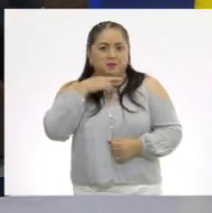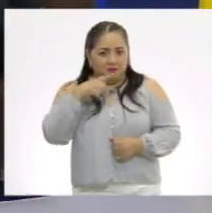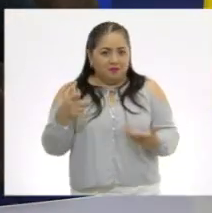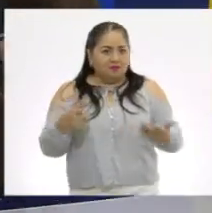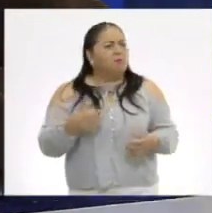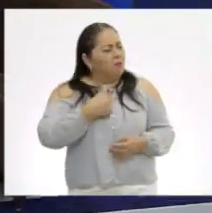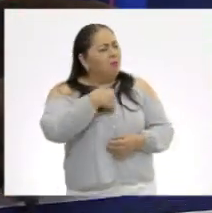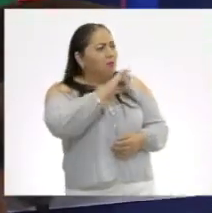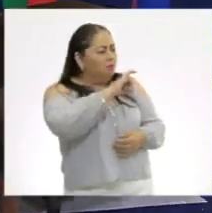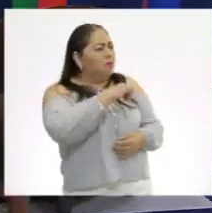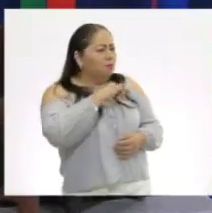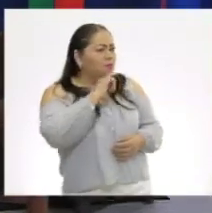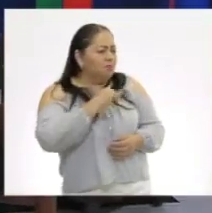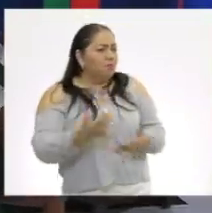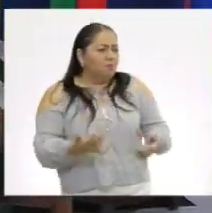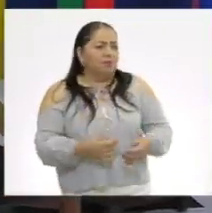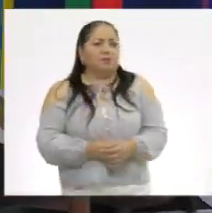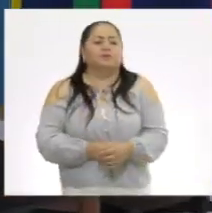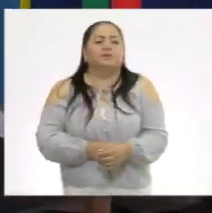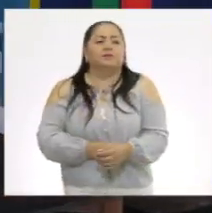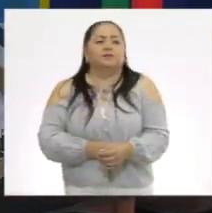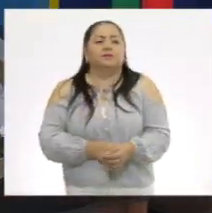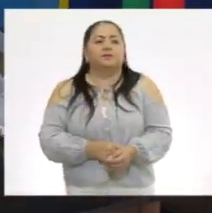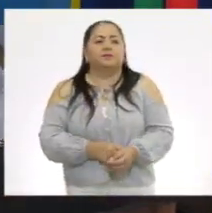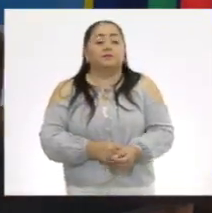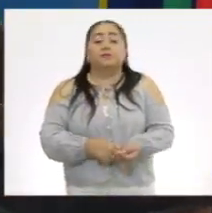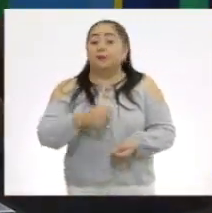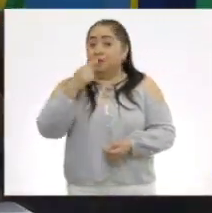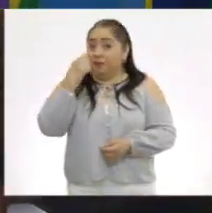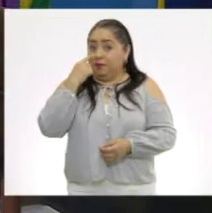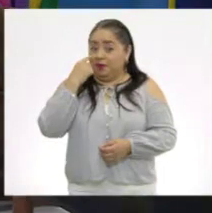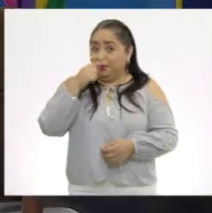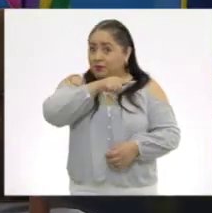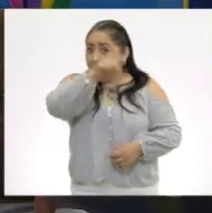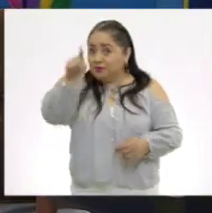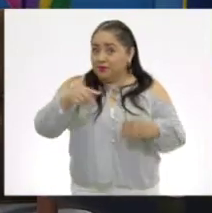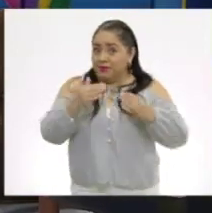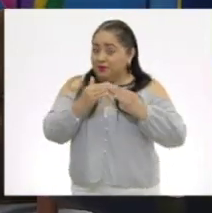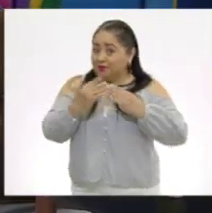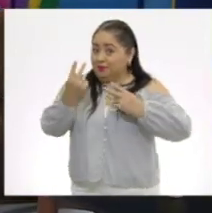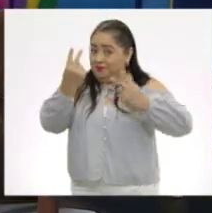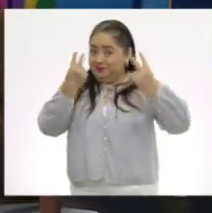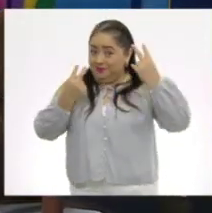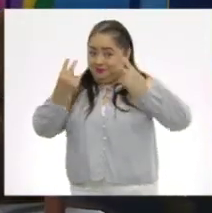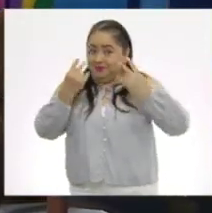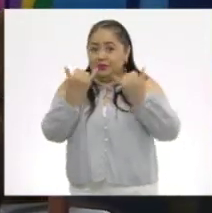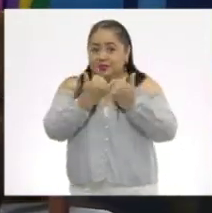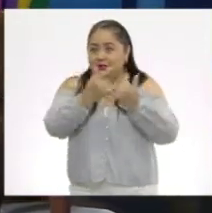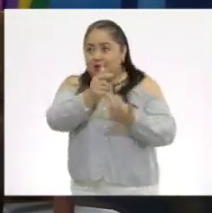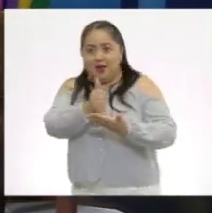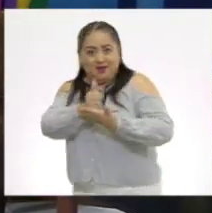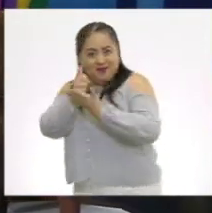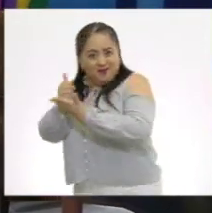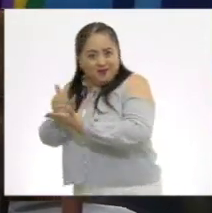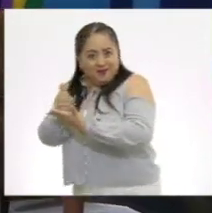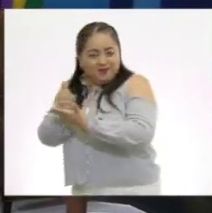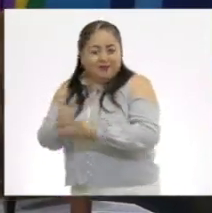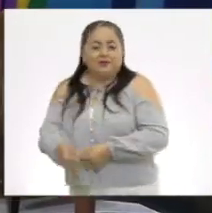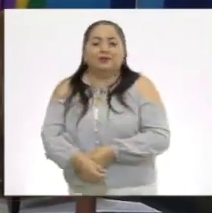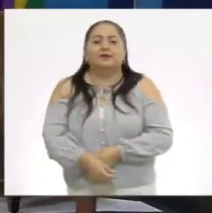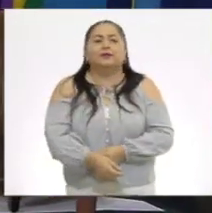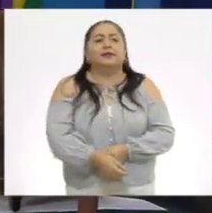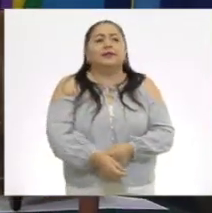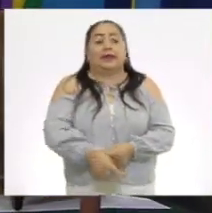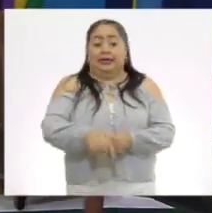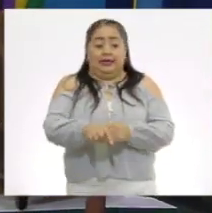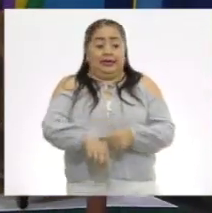parece? parece bien. Me voy pasar de este lado. Y mira, fíjate bien. Y ahí en casita, quiero que también le ayuden a Aníbal. En